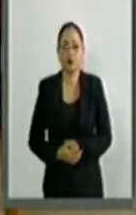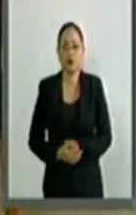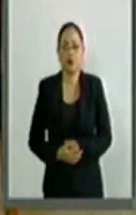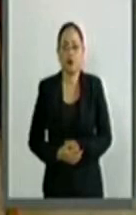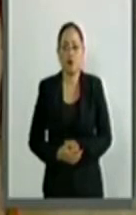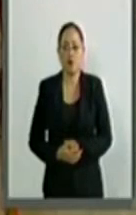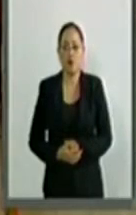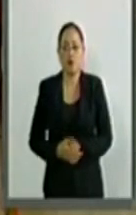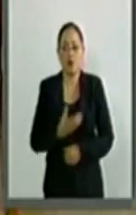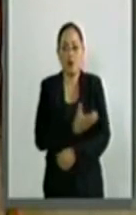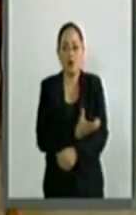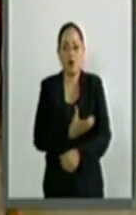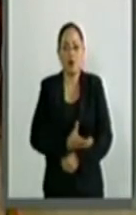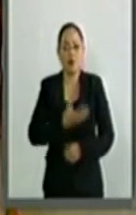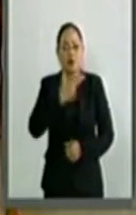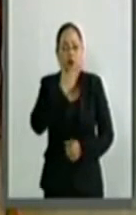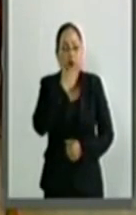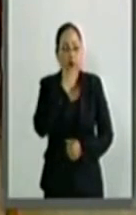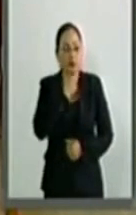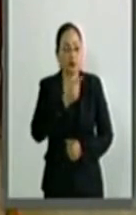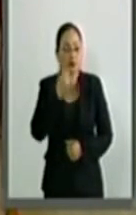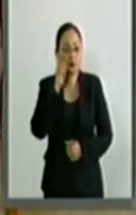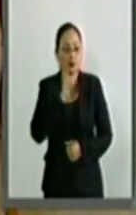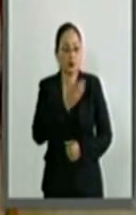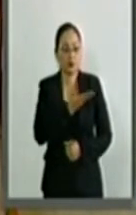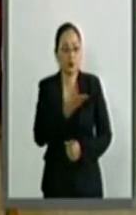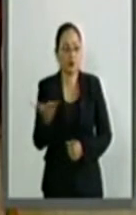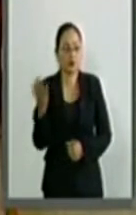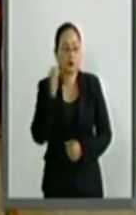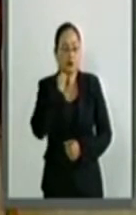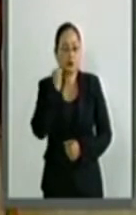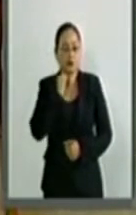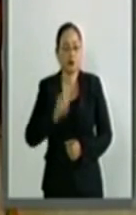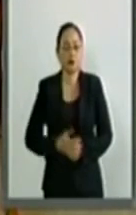Compañeras y compañeros senadores,